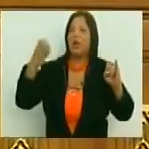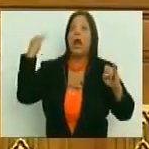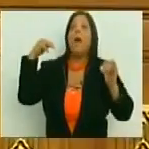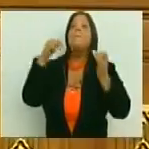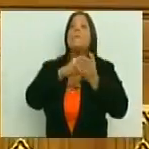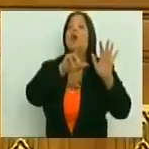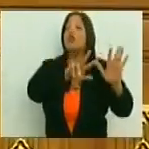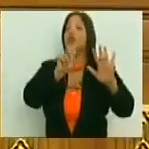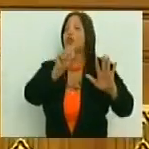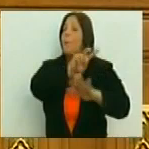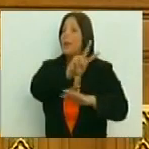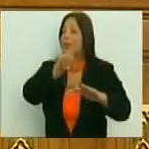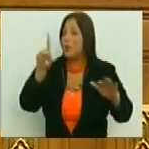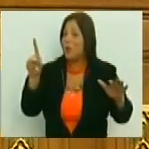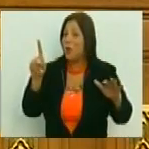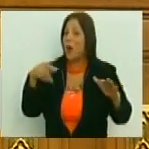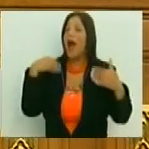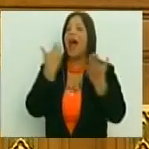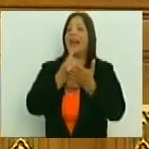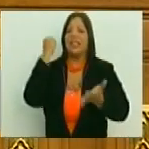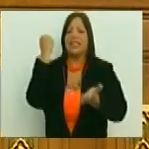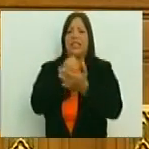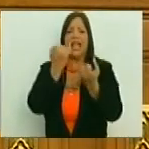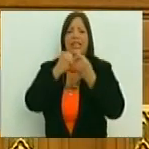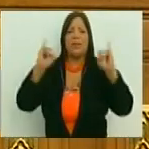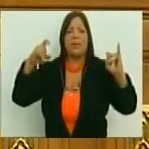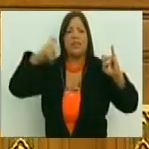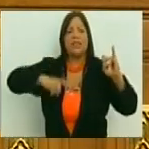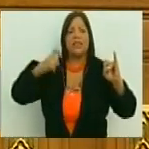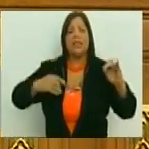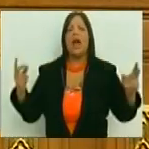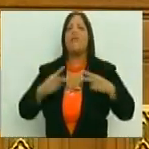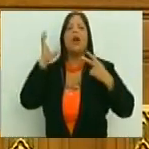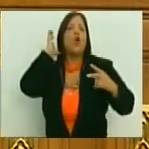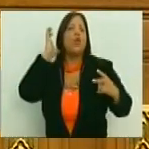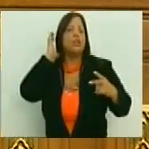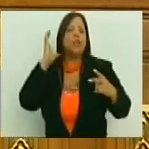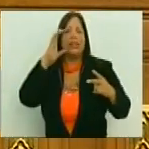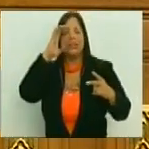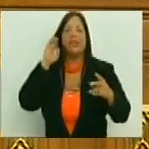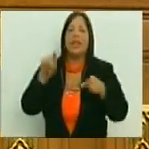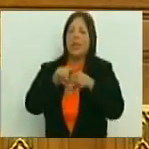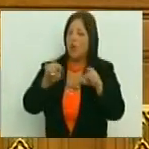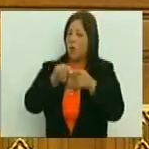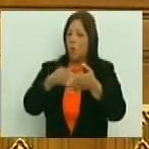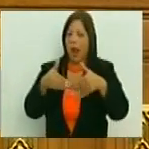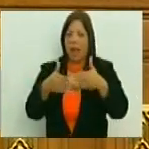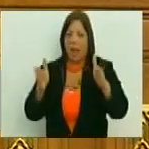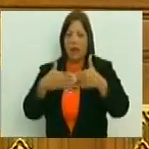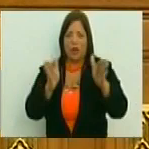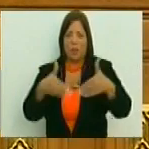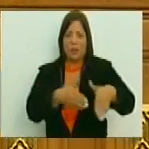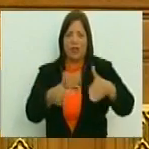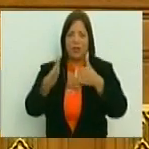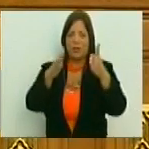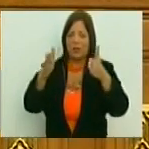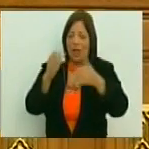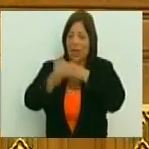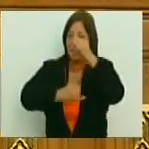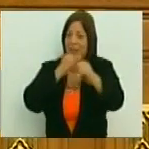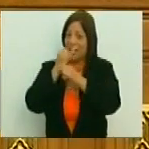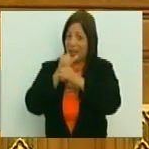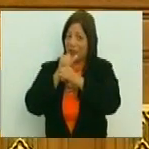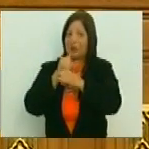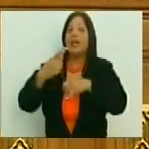1821, que para sellar la independencia fue necesario avivar la conciencia, y que con esto se iban abriendo caminos en el campo internacional,